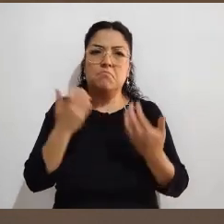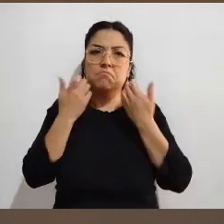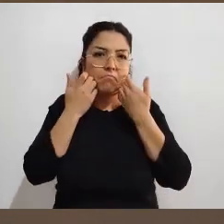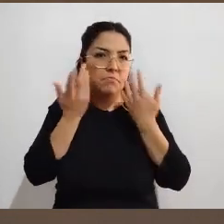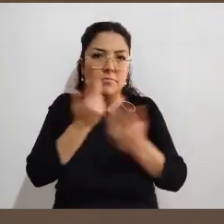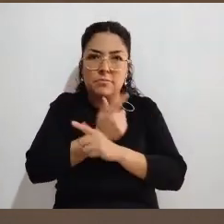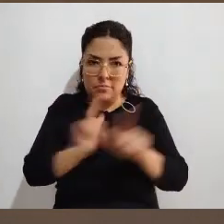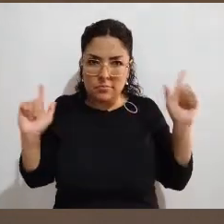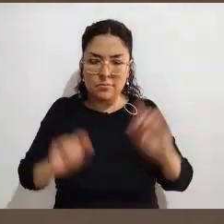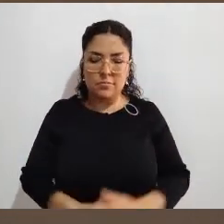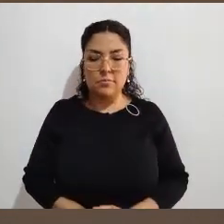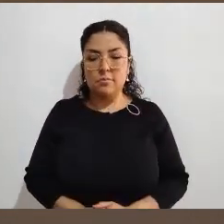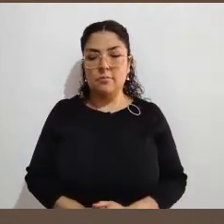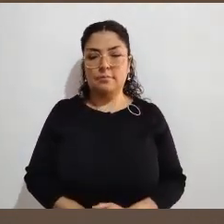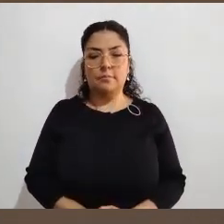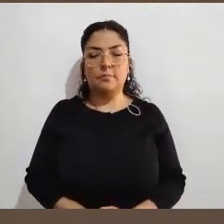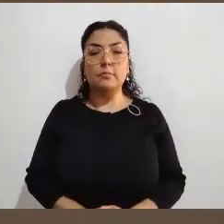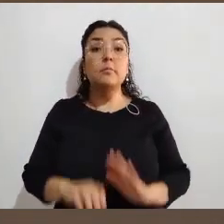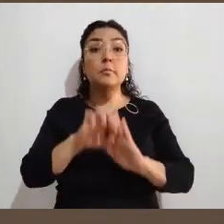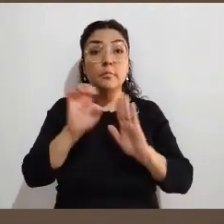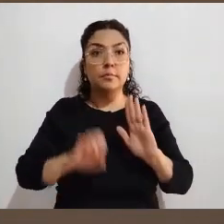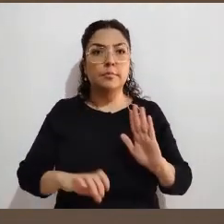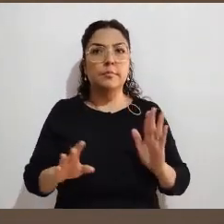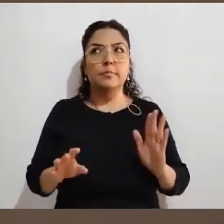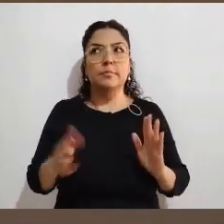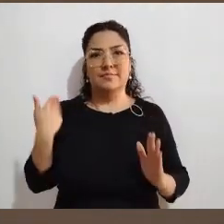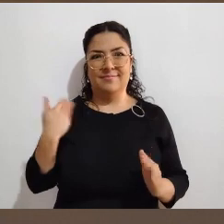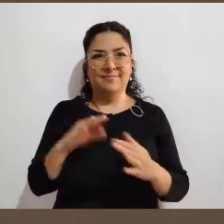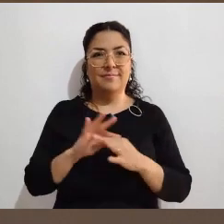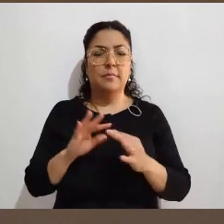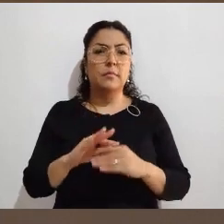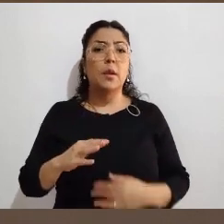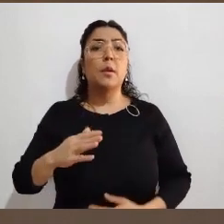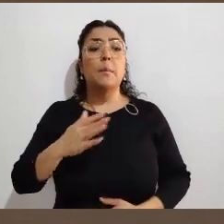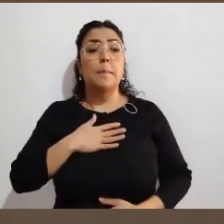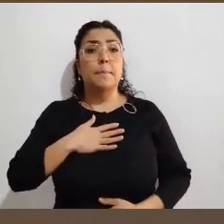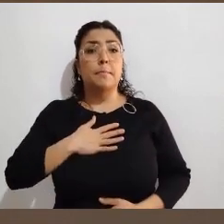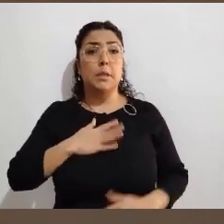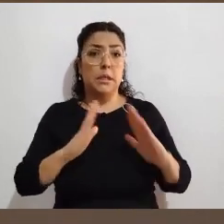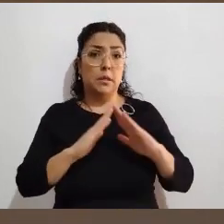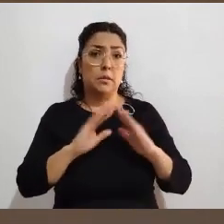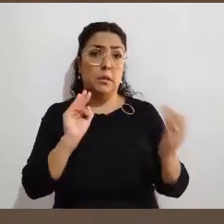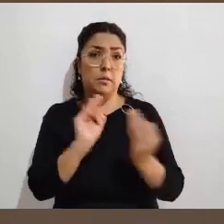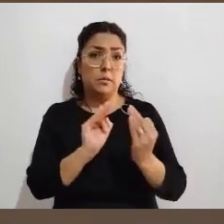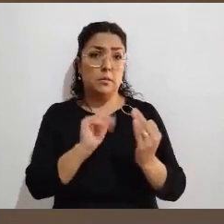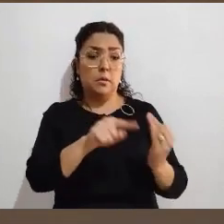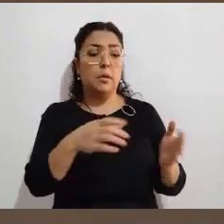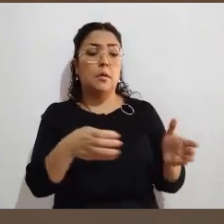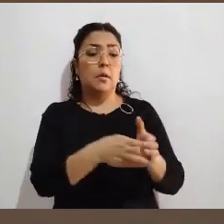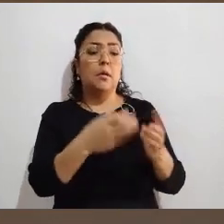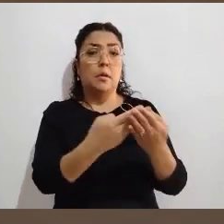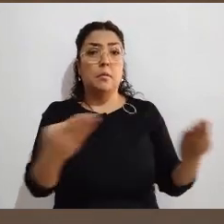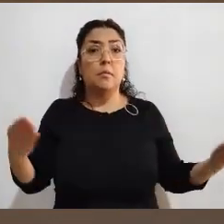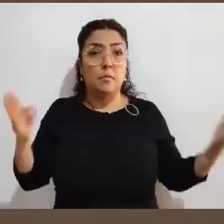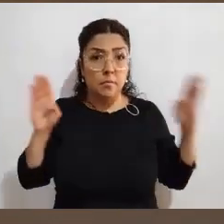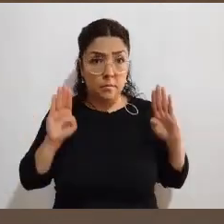Ponía el ejemplo ahorita hace rato de una persona que desea estar en su casilla, en la de su colonia. Puede estar ahí todo el día si así